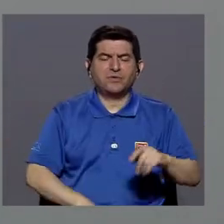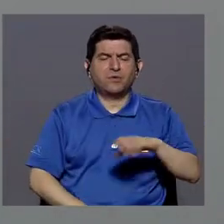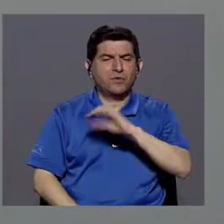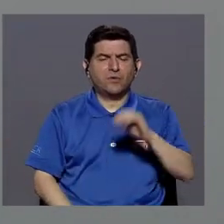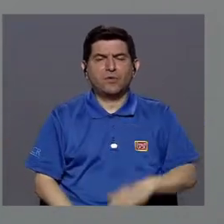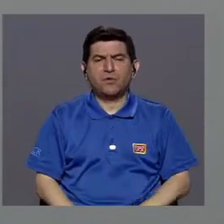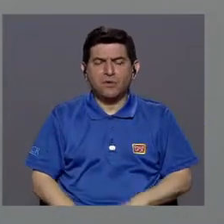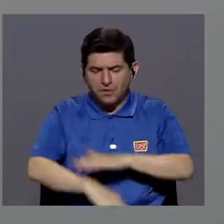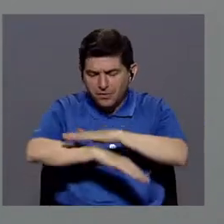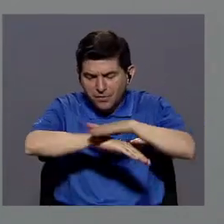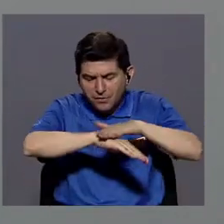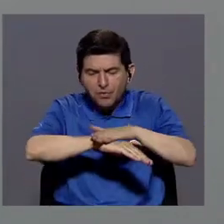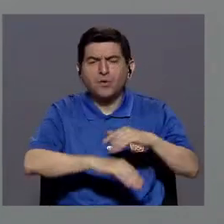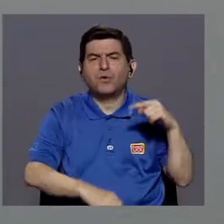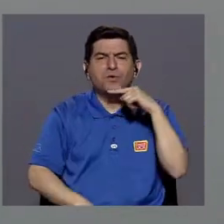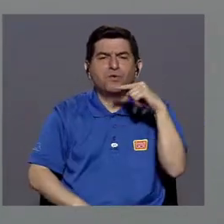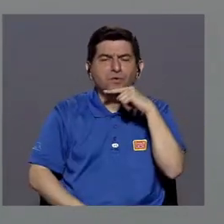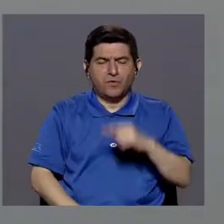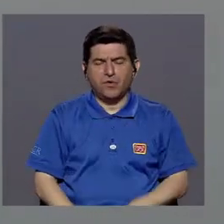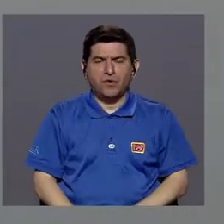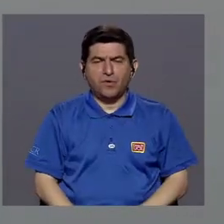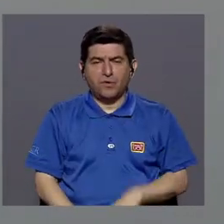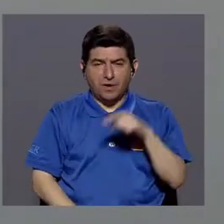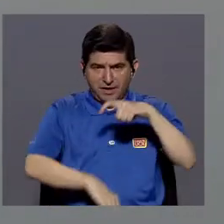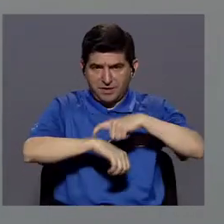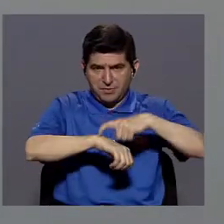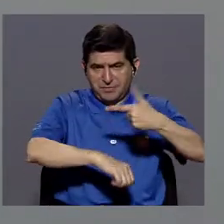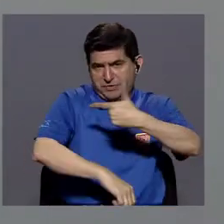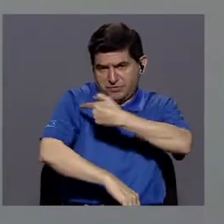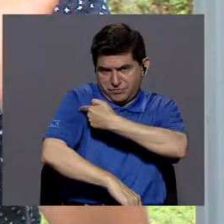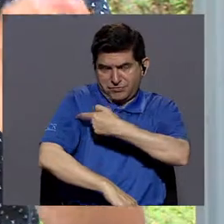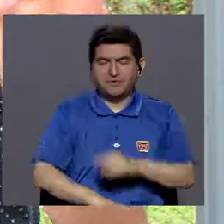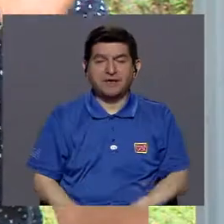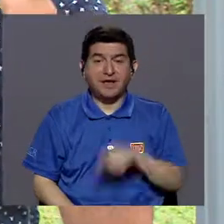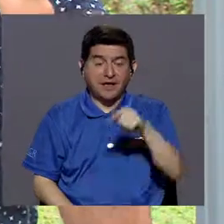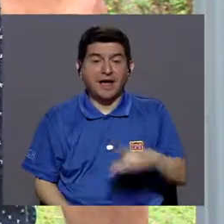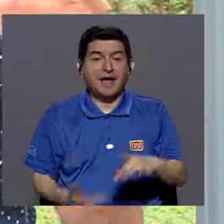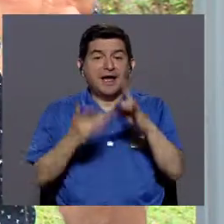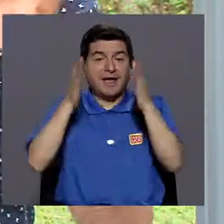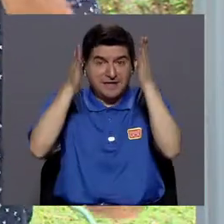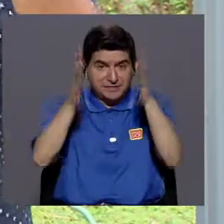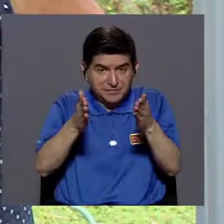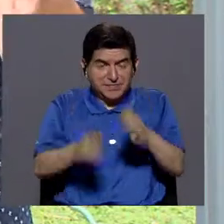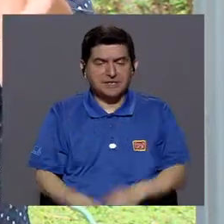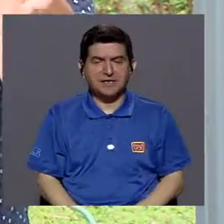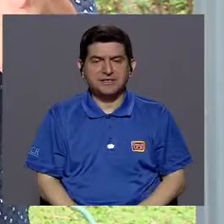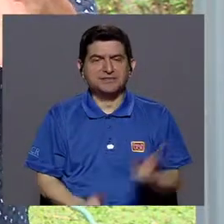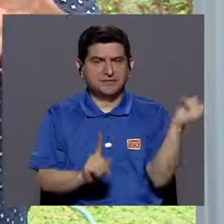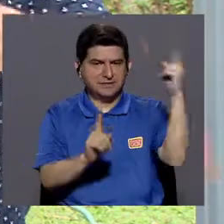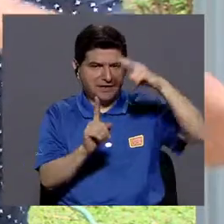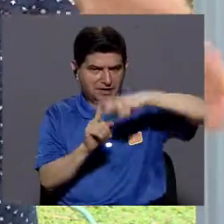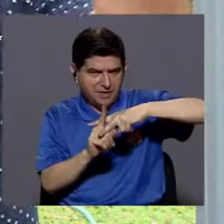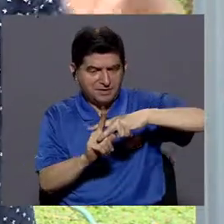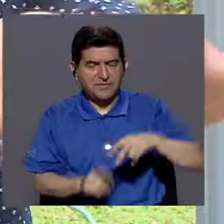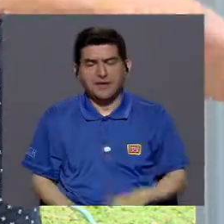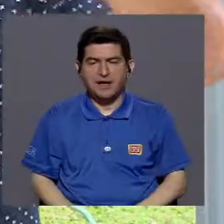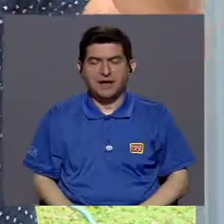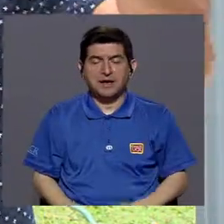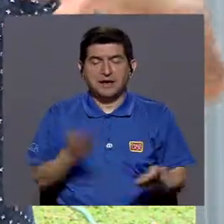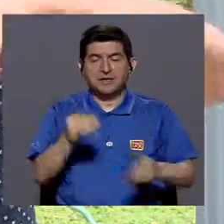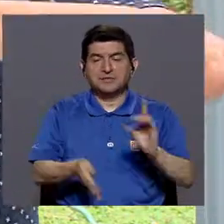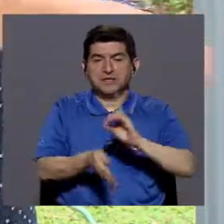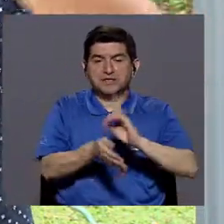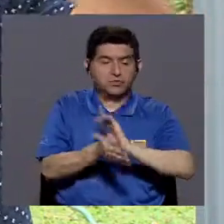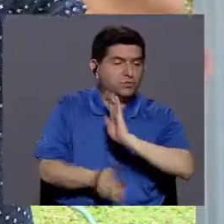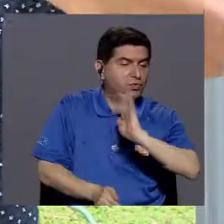enrojecimiento, manifestaciones cutáneas y demás. Y eso, ese especialista, esa persona que le está administrando la, qué sé yo, pediatra